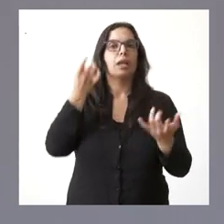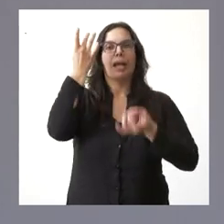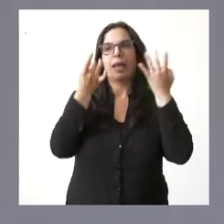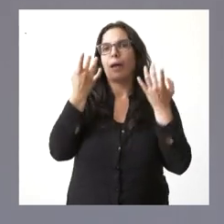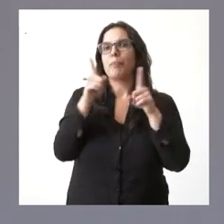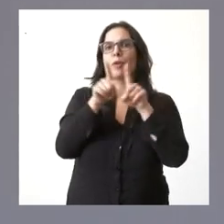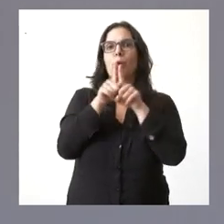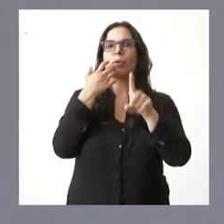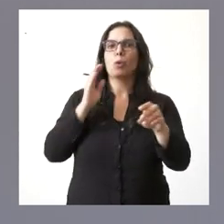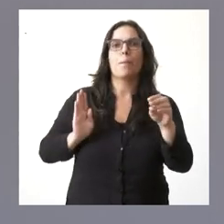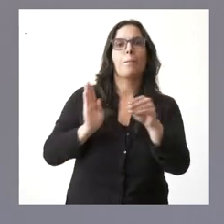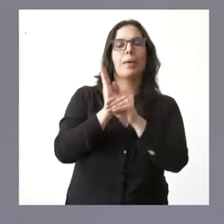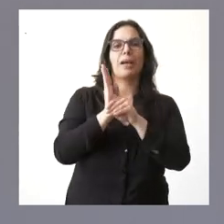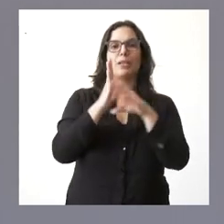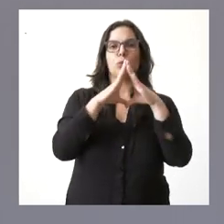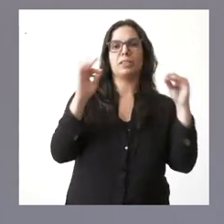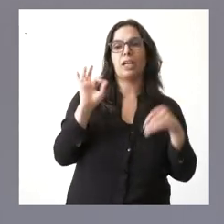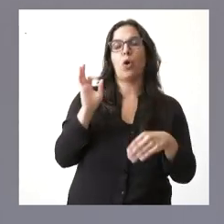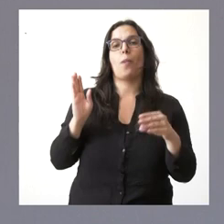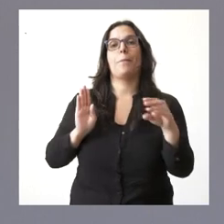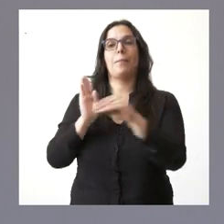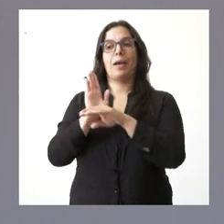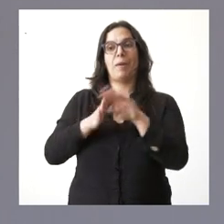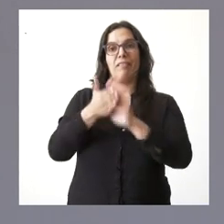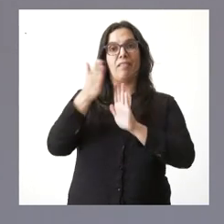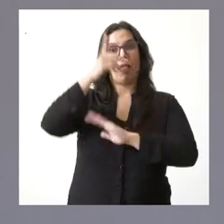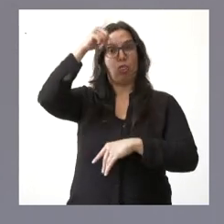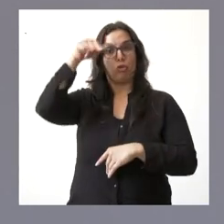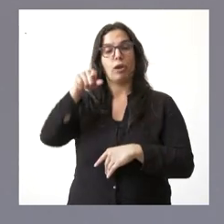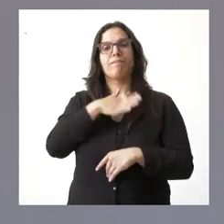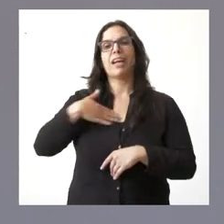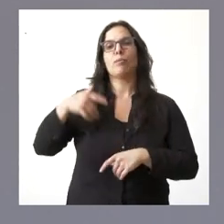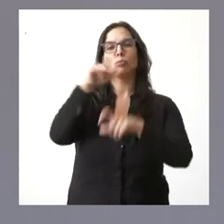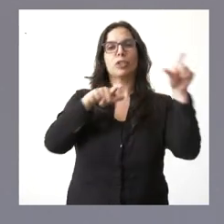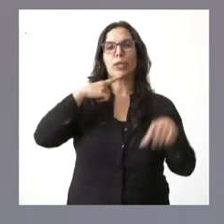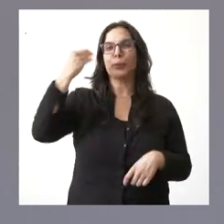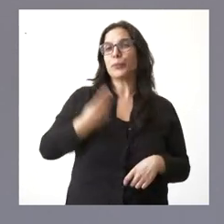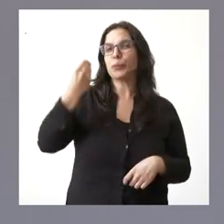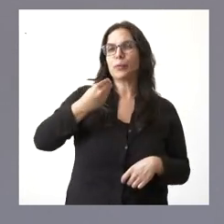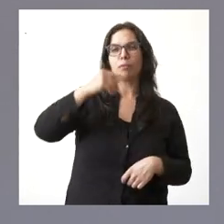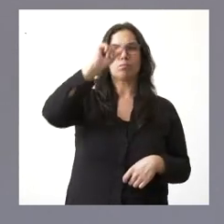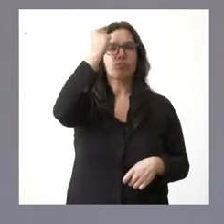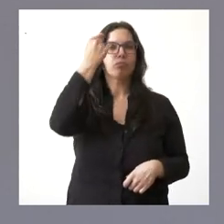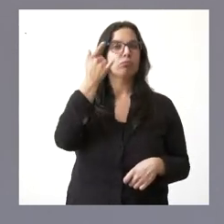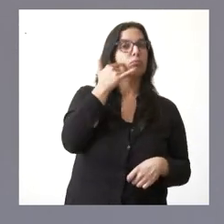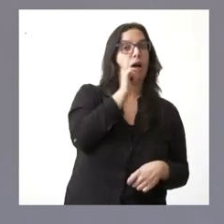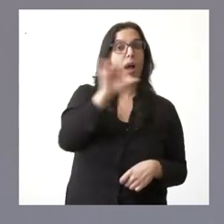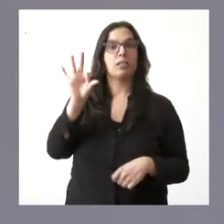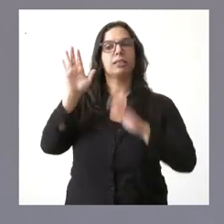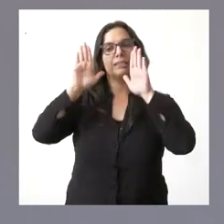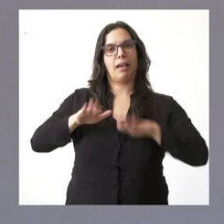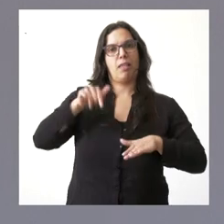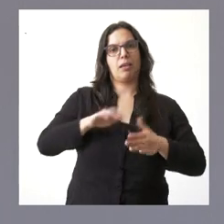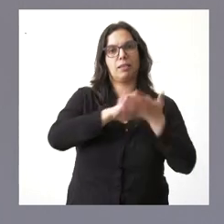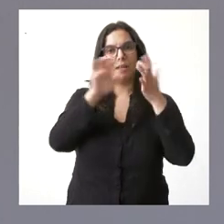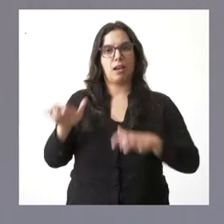universitarias o las predoctorales, contribuir a fijar talento en la comunidad y ofrecer una opción atractiva para que los estudiantes